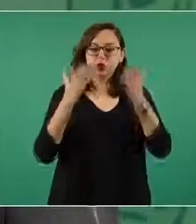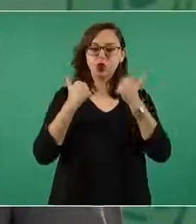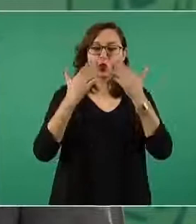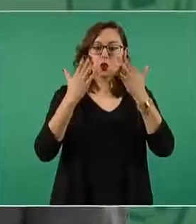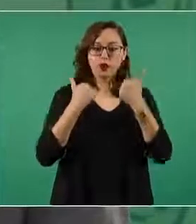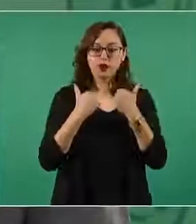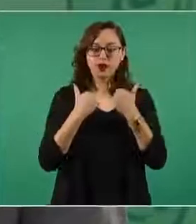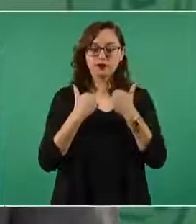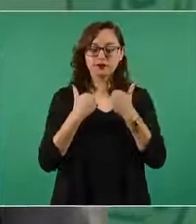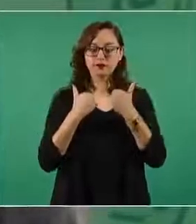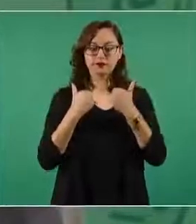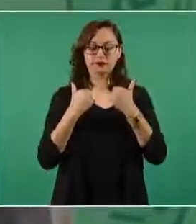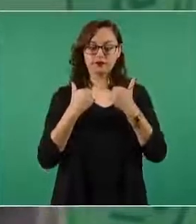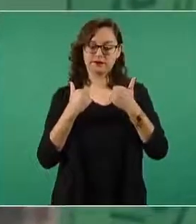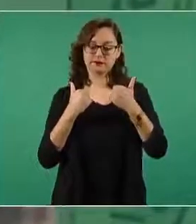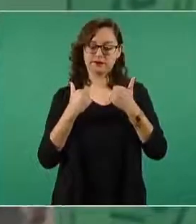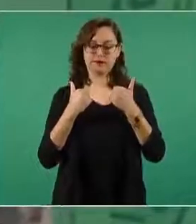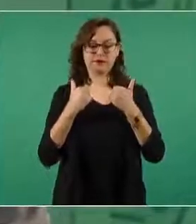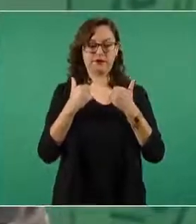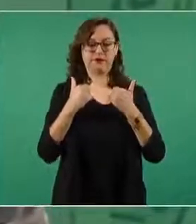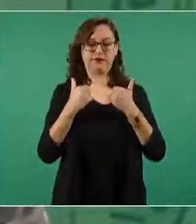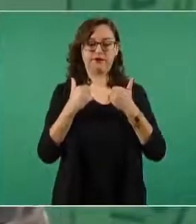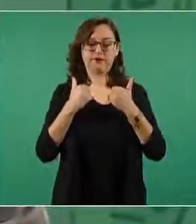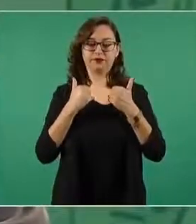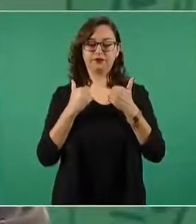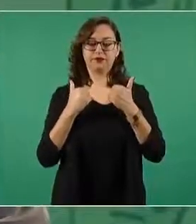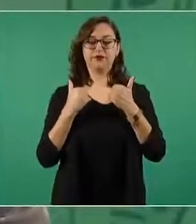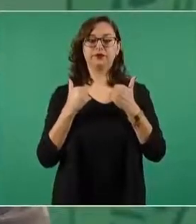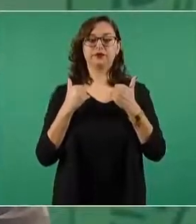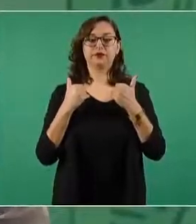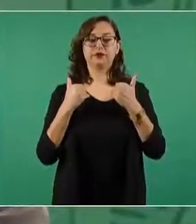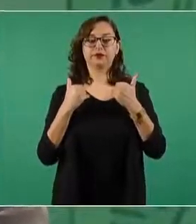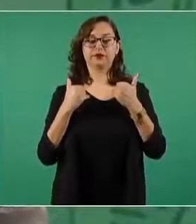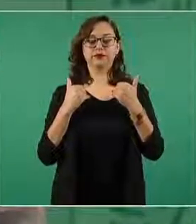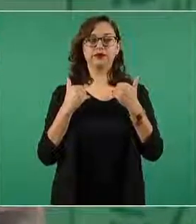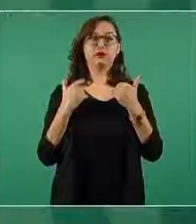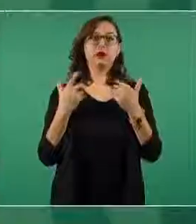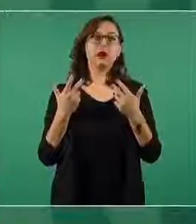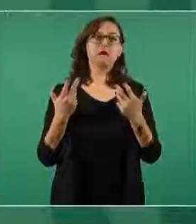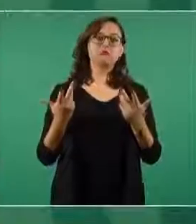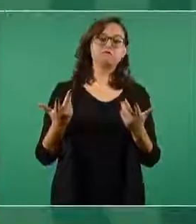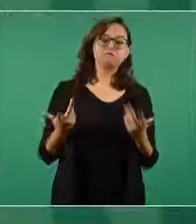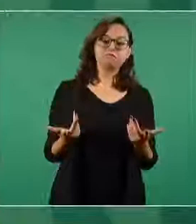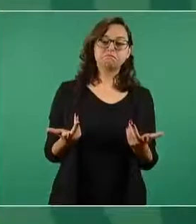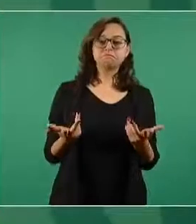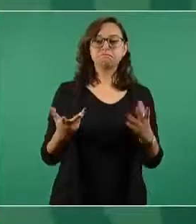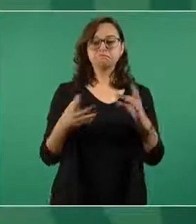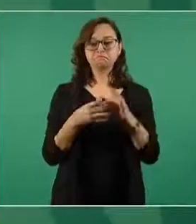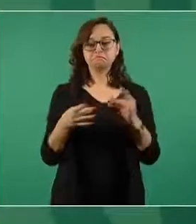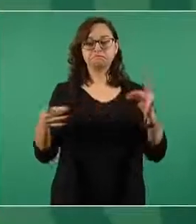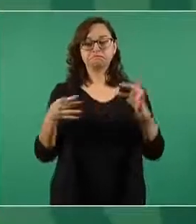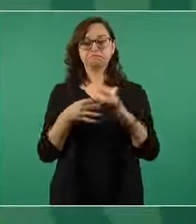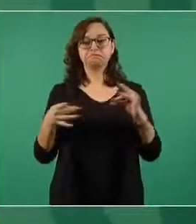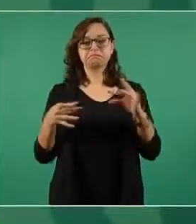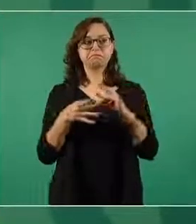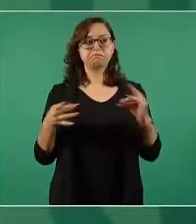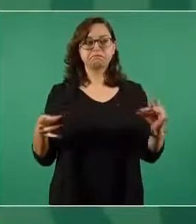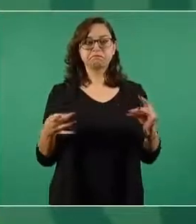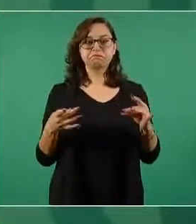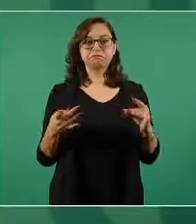Estamos hablando de un ahorro